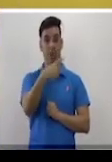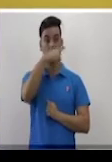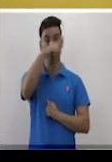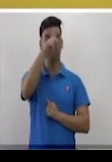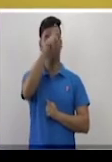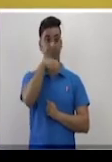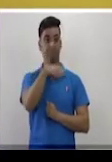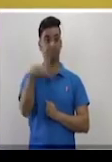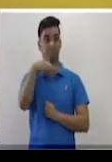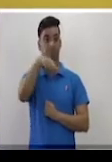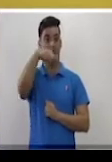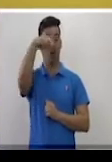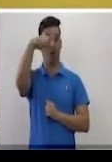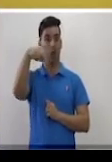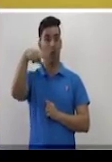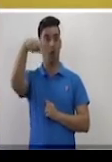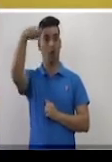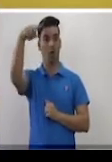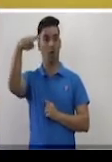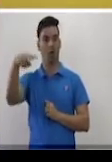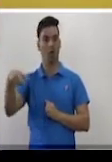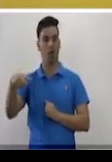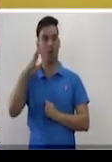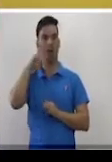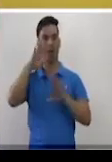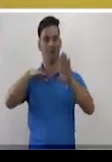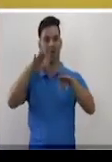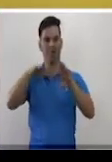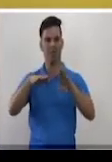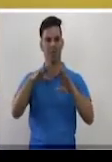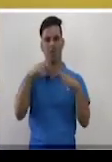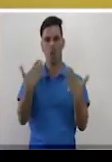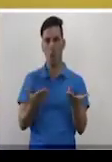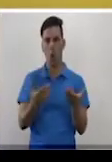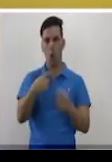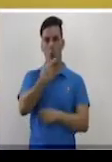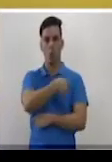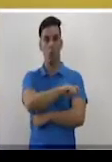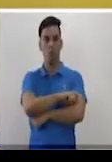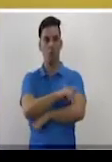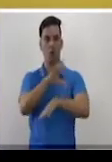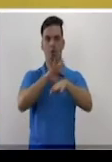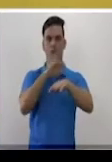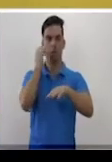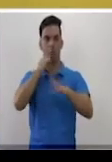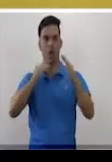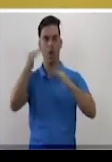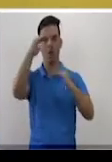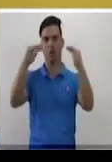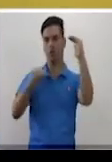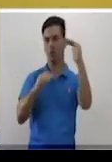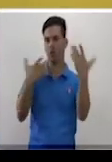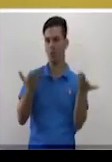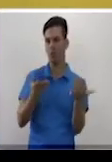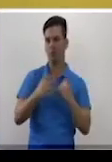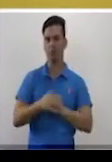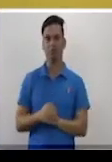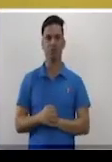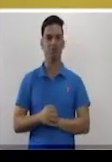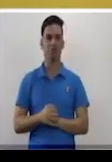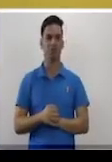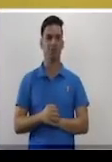ciencia con la salud. Y las medidas que debemos ir tomando para estar todos